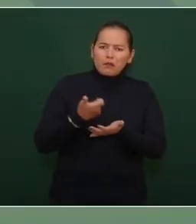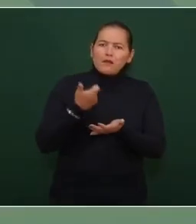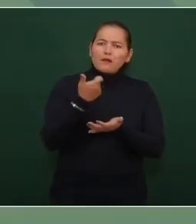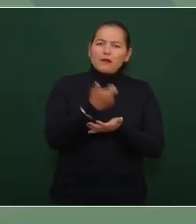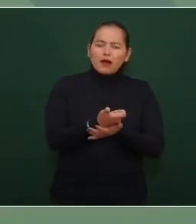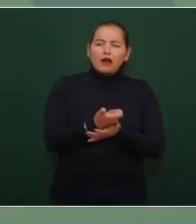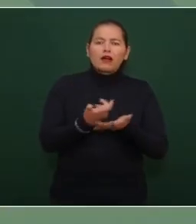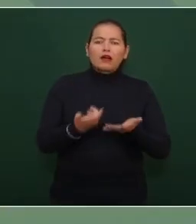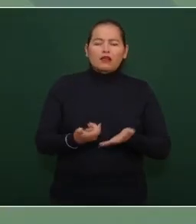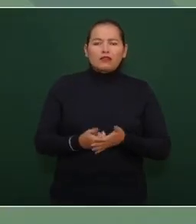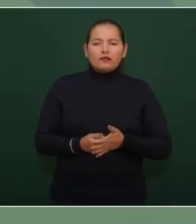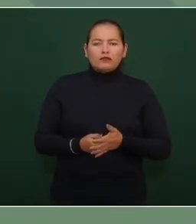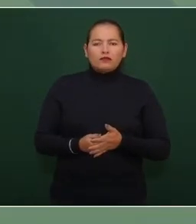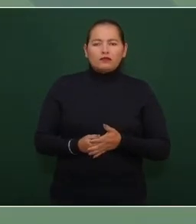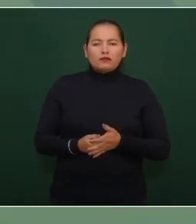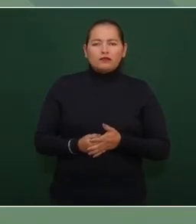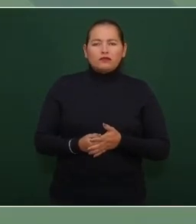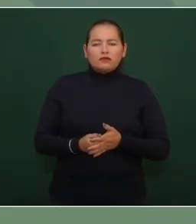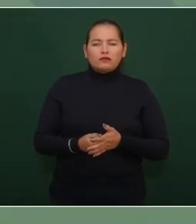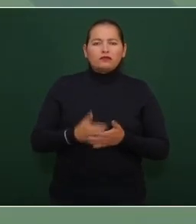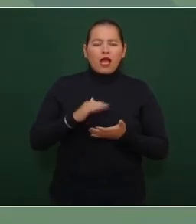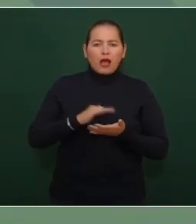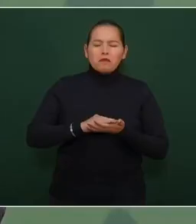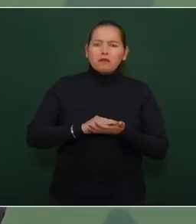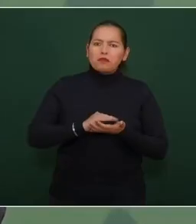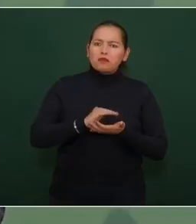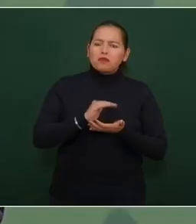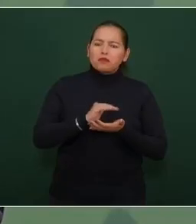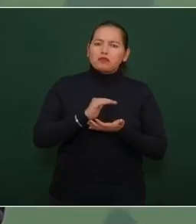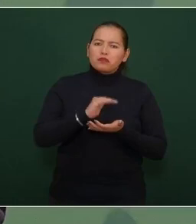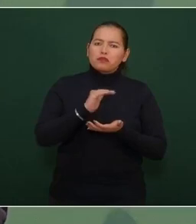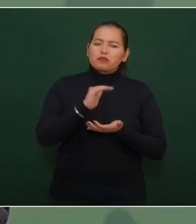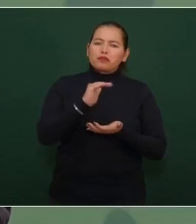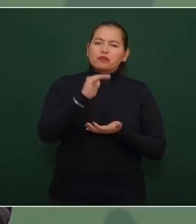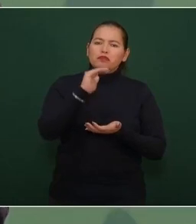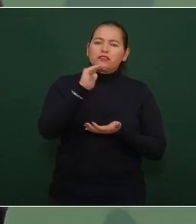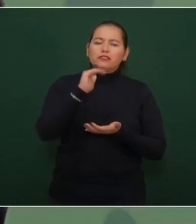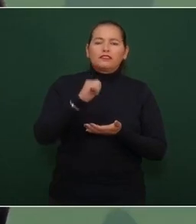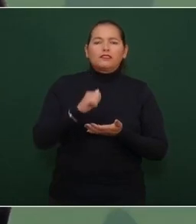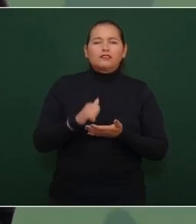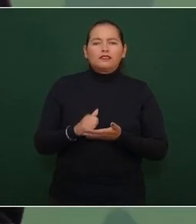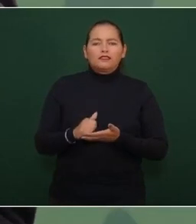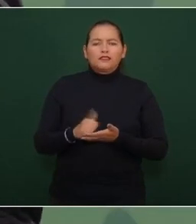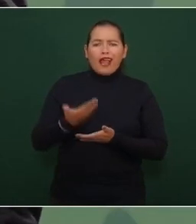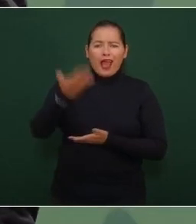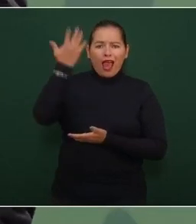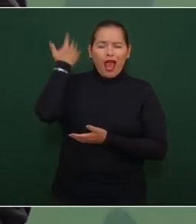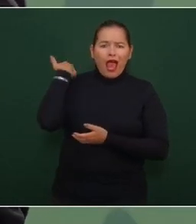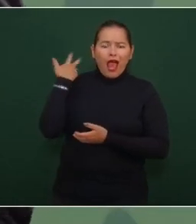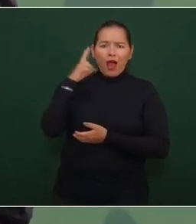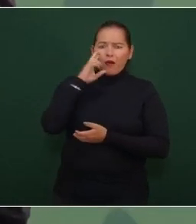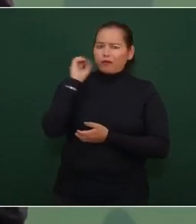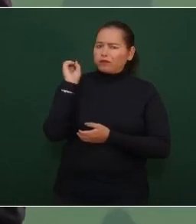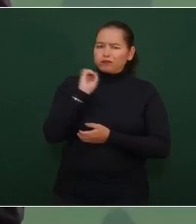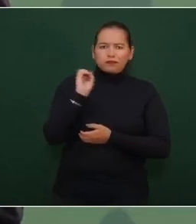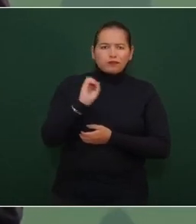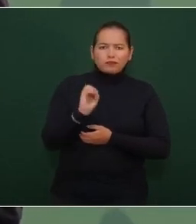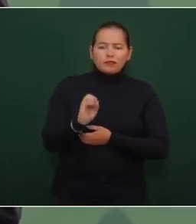han crecido han aumentado como no se veía en décadas